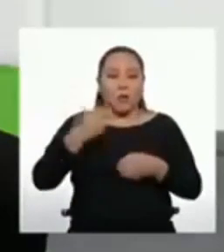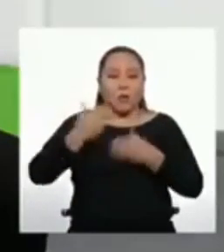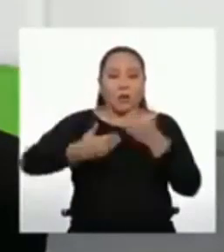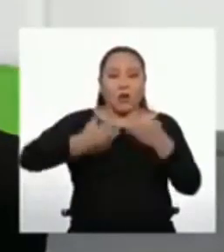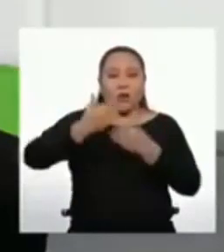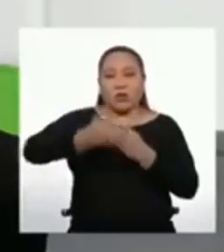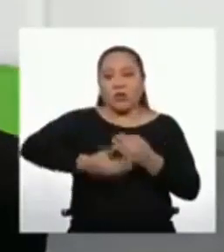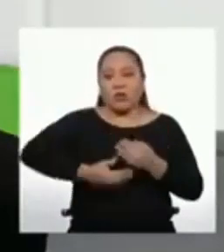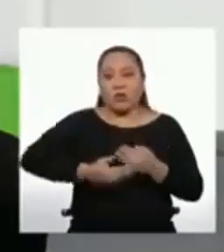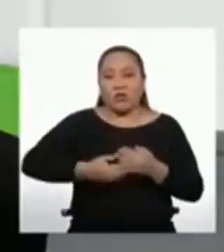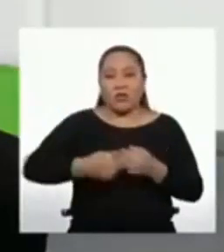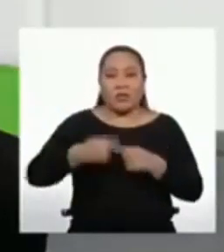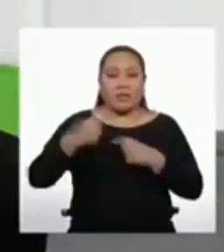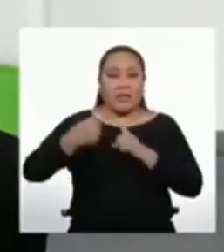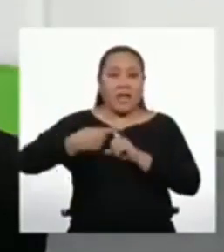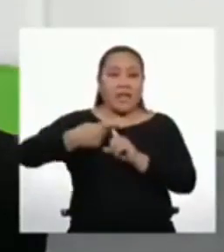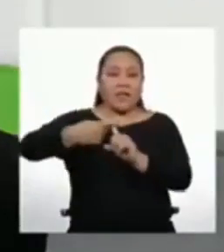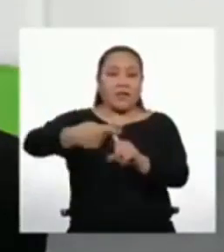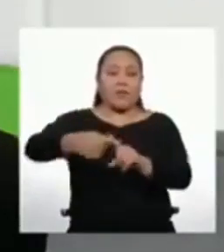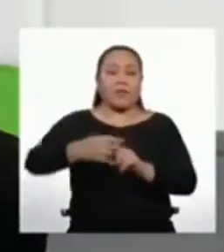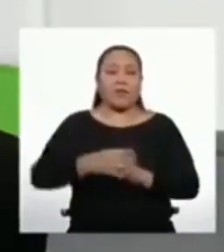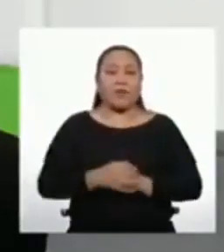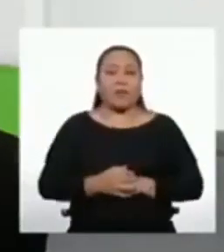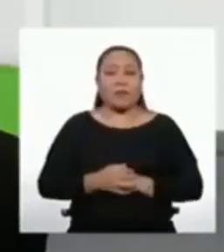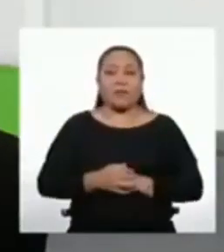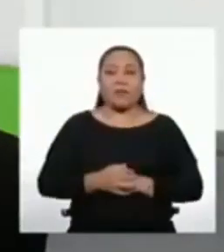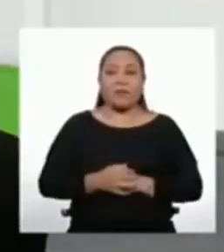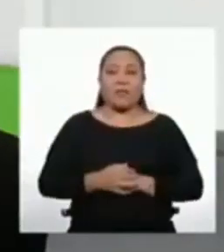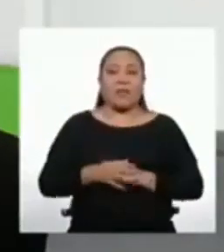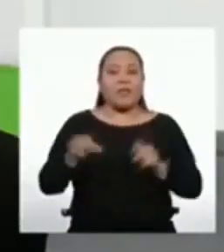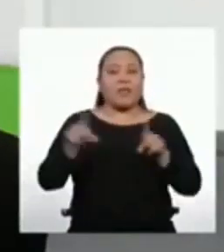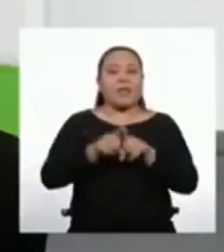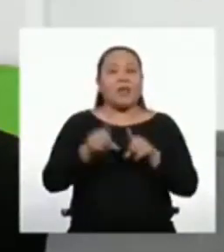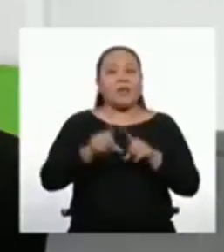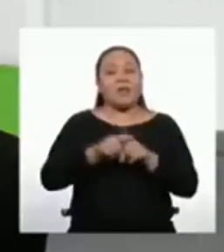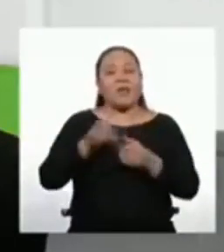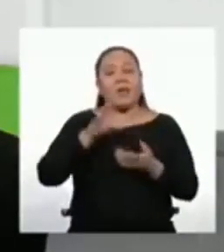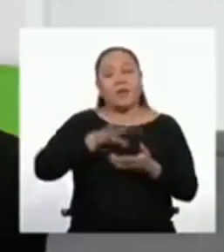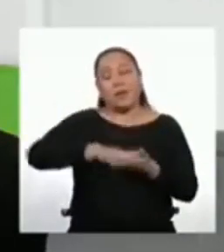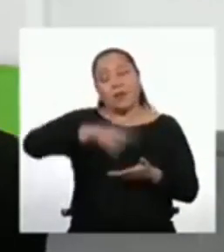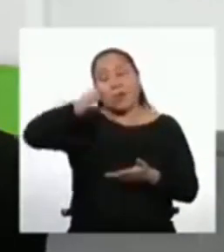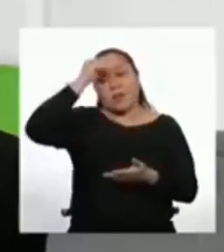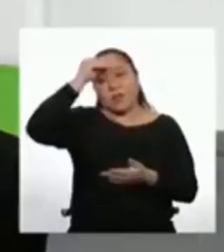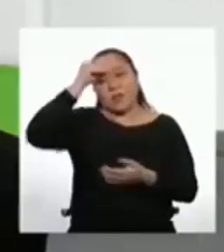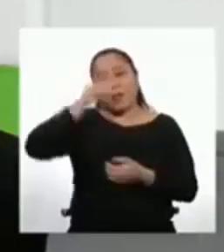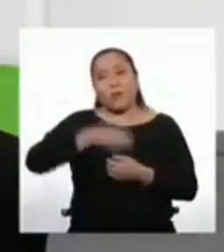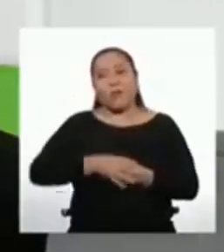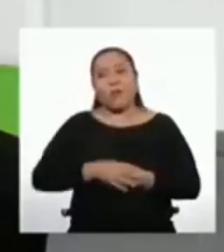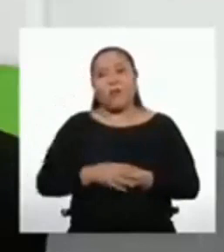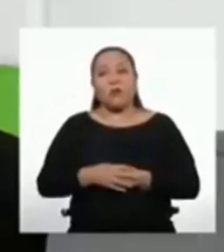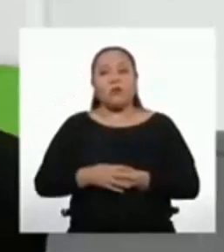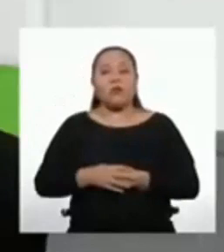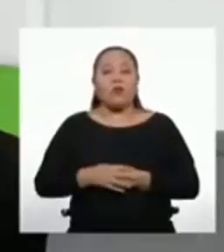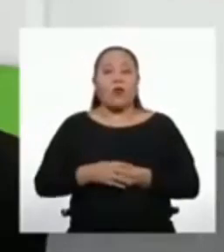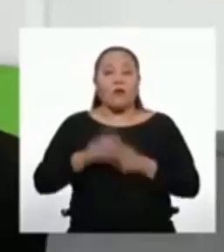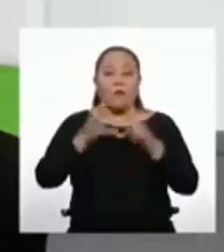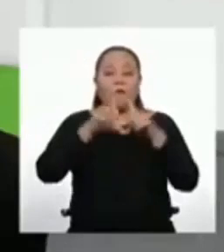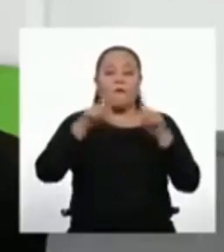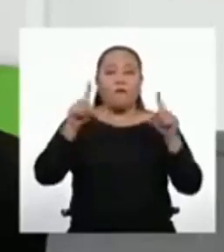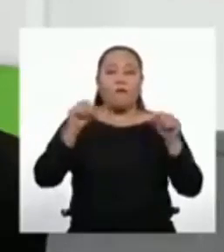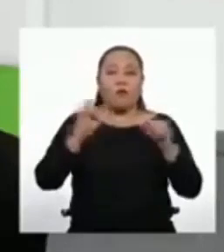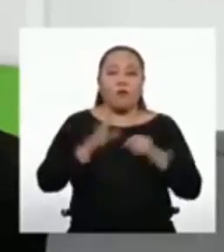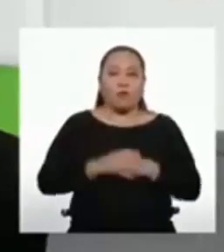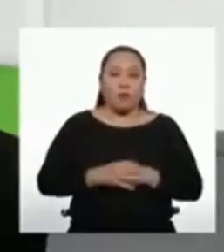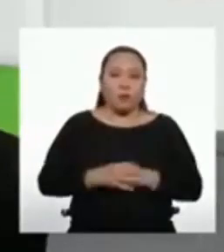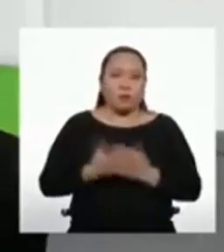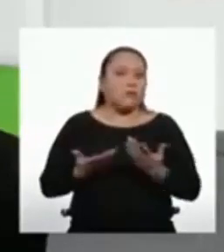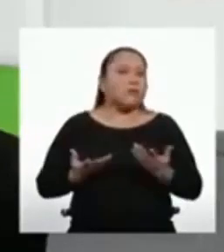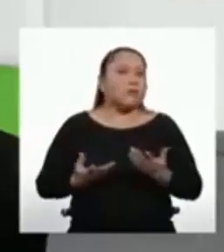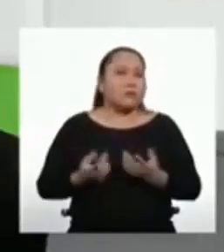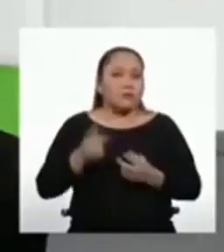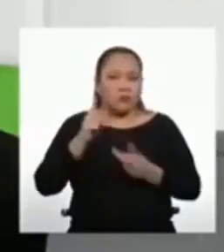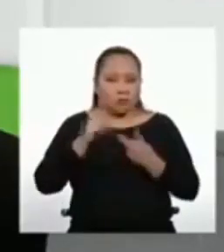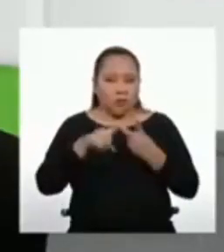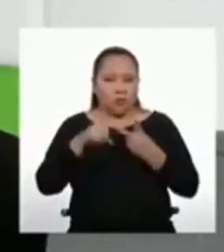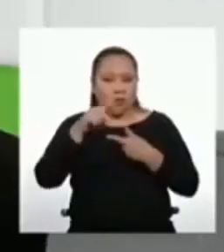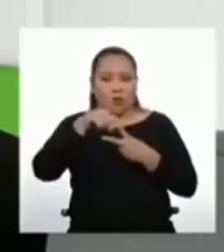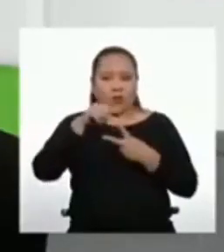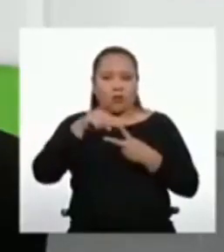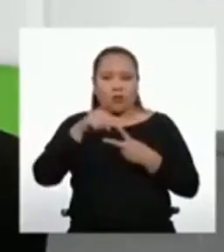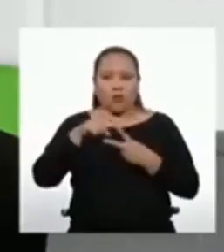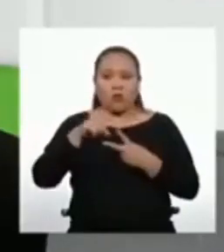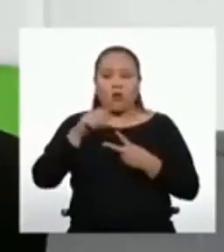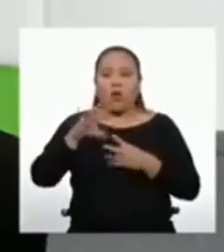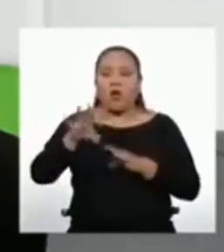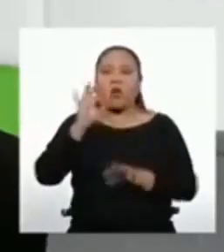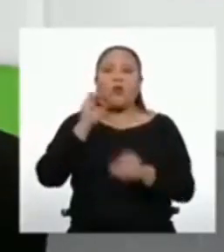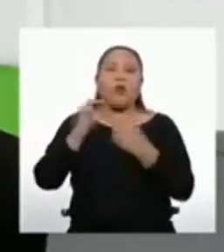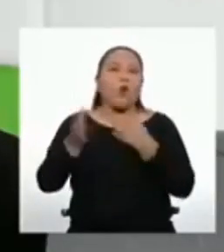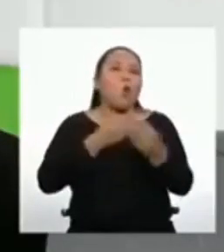aritméticas. Además, aprendimos fórmulas para dos cosas. Primero, para obtener cualquier término